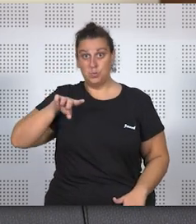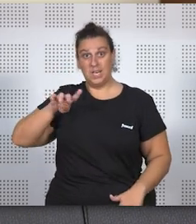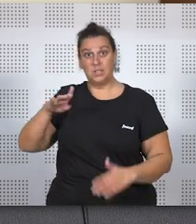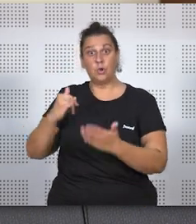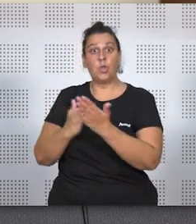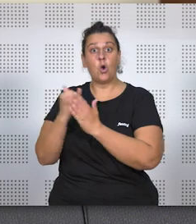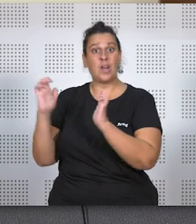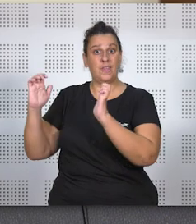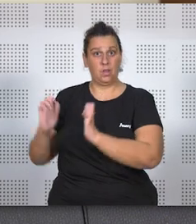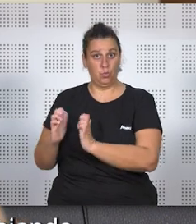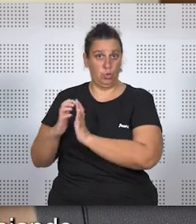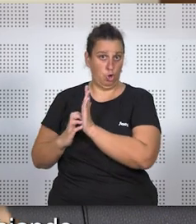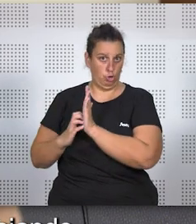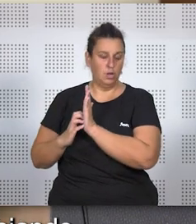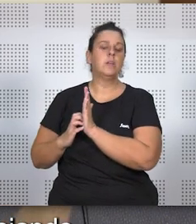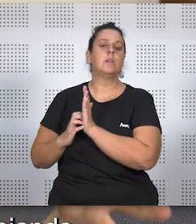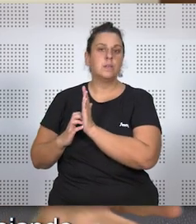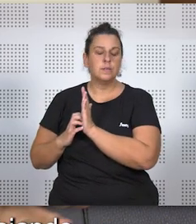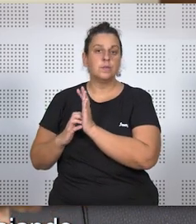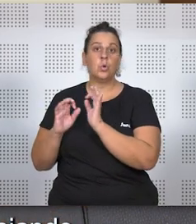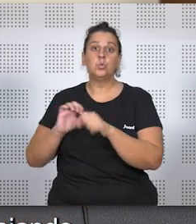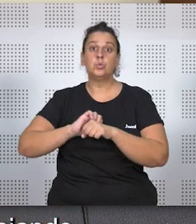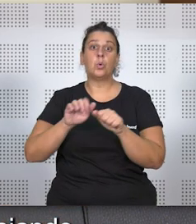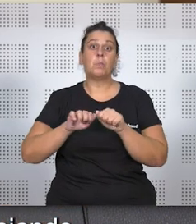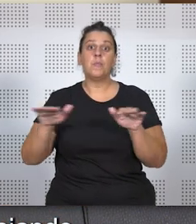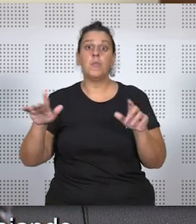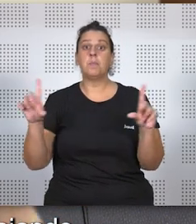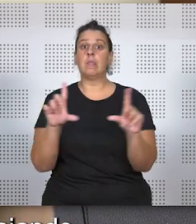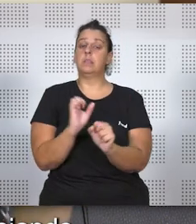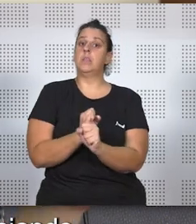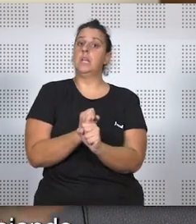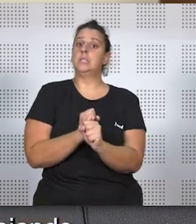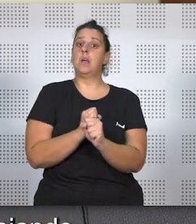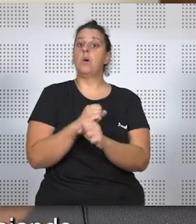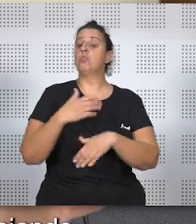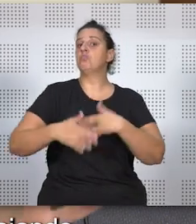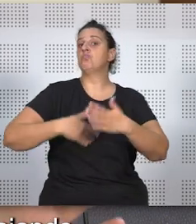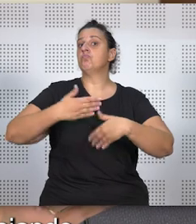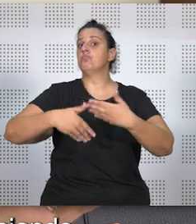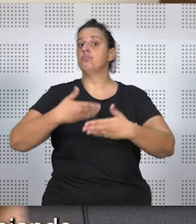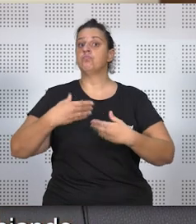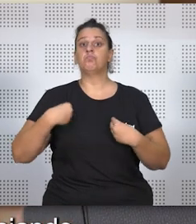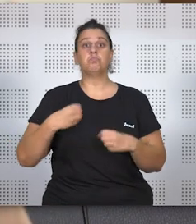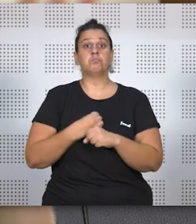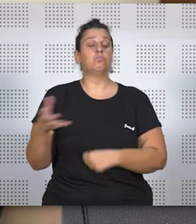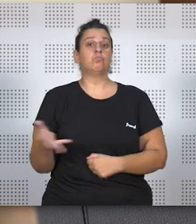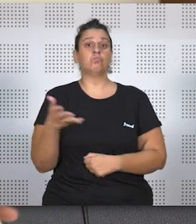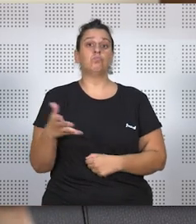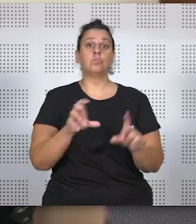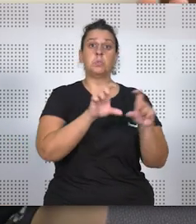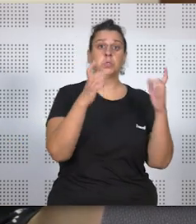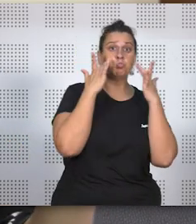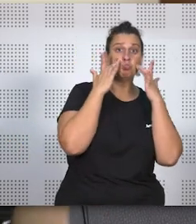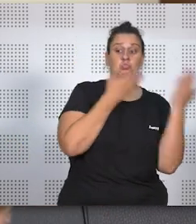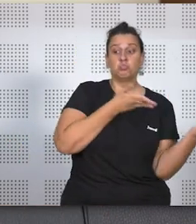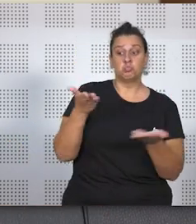reducción de jornada y que efectivamente durante la pandemia estuvo teletrabajando sin que eso afectara en nada su rendimiento. De hecho, la empresa estaba